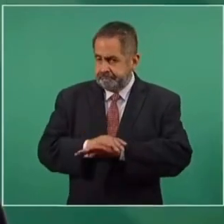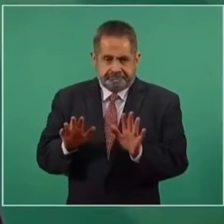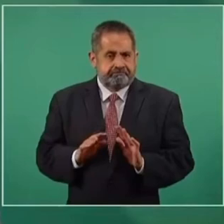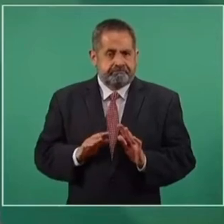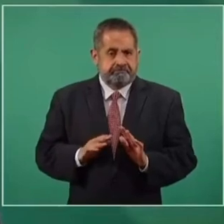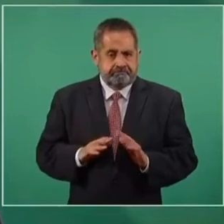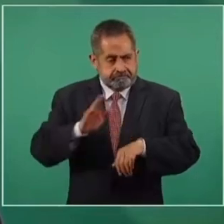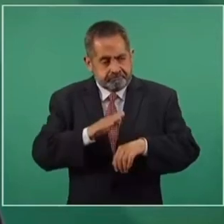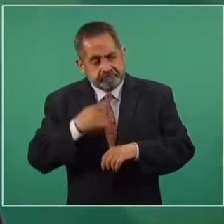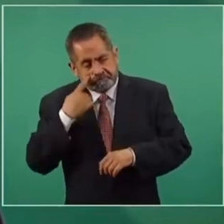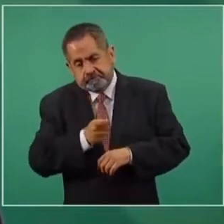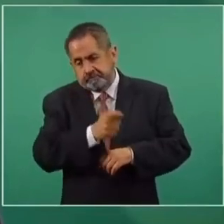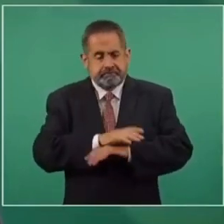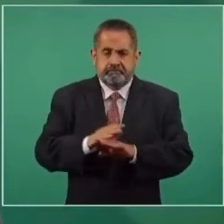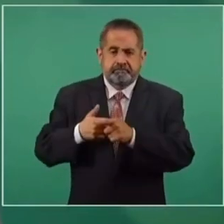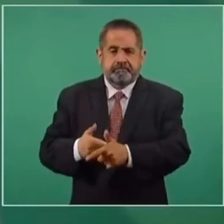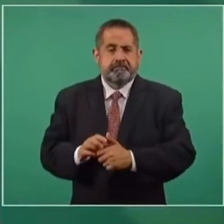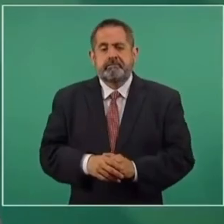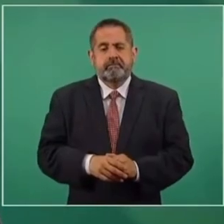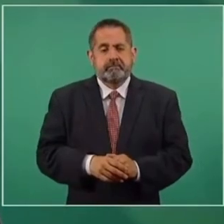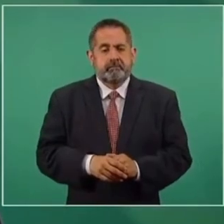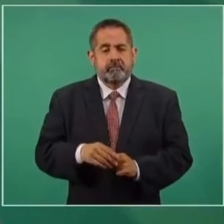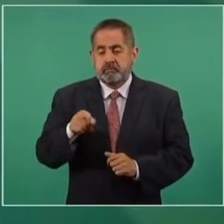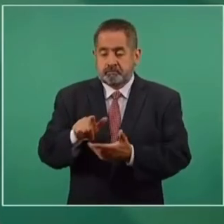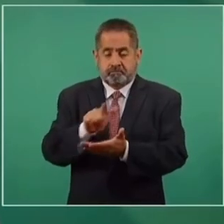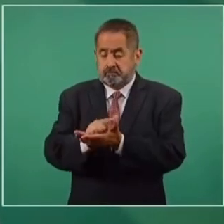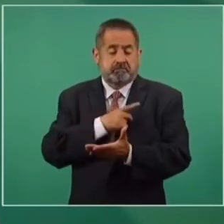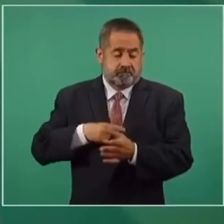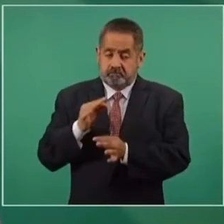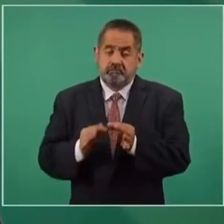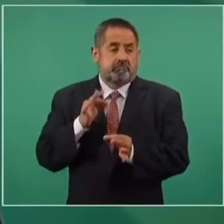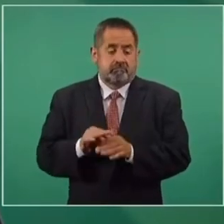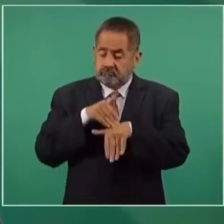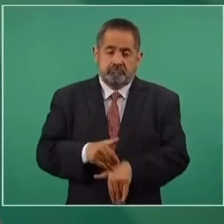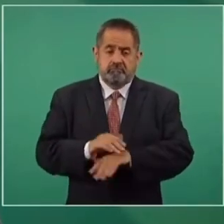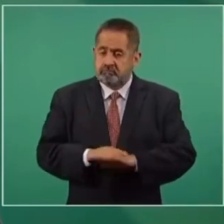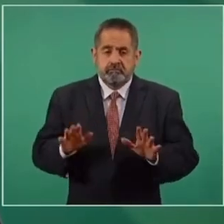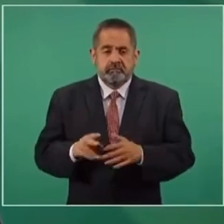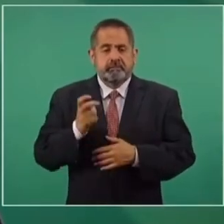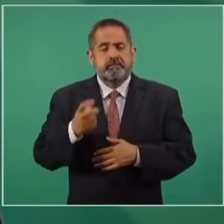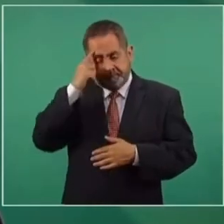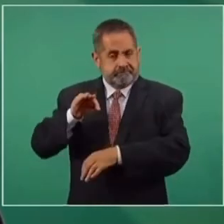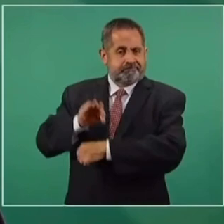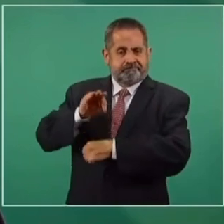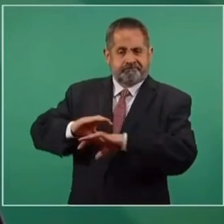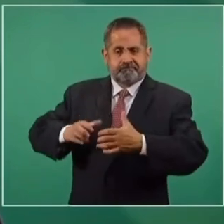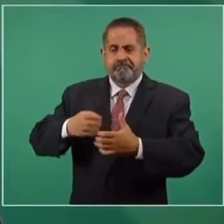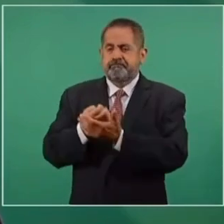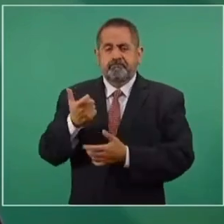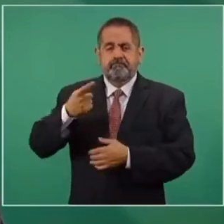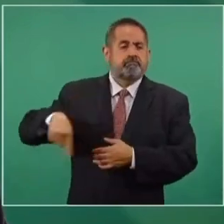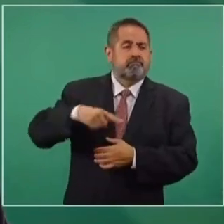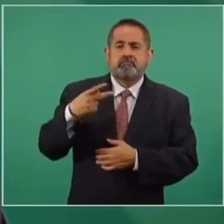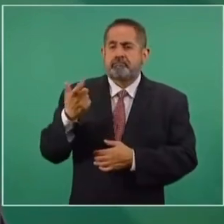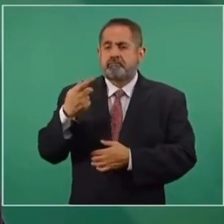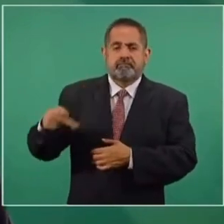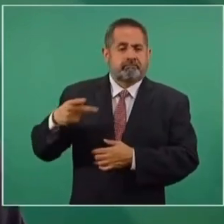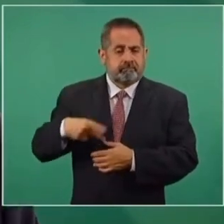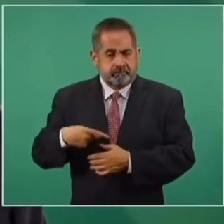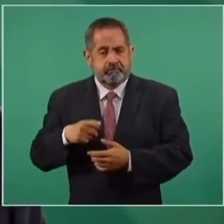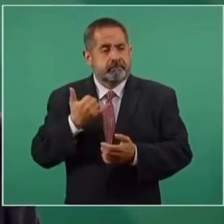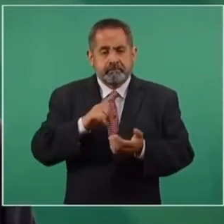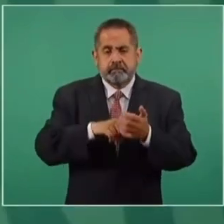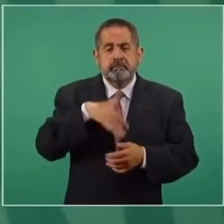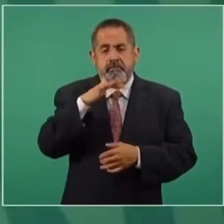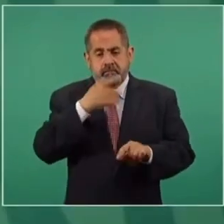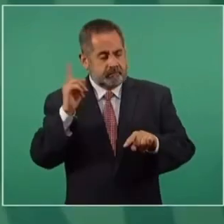darle seguimiento al cumplimiento de estas leyes, porque es defender la economía popular y es también combatir